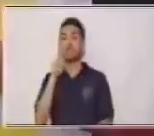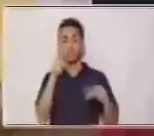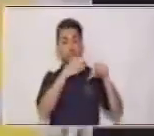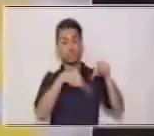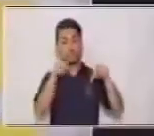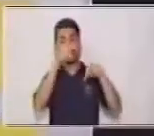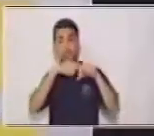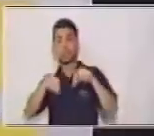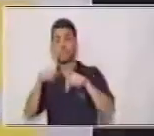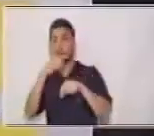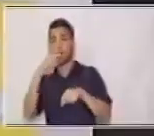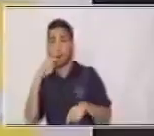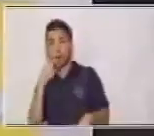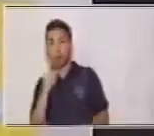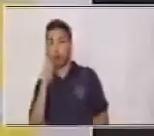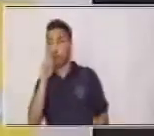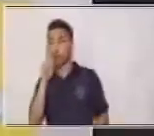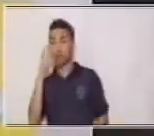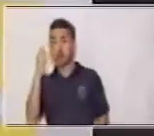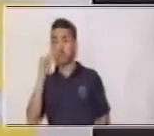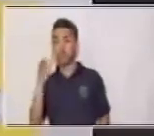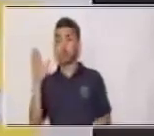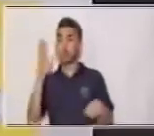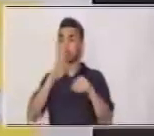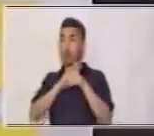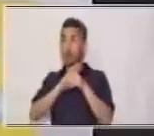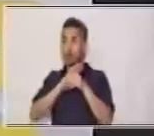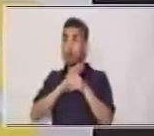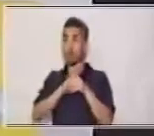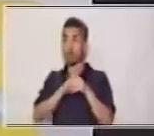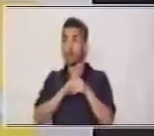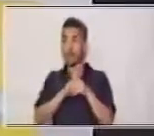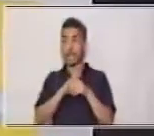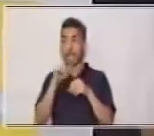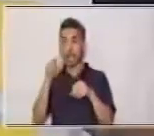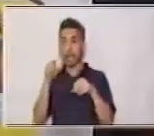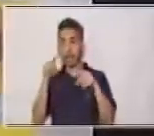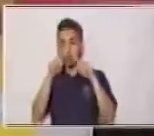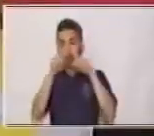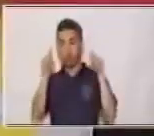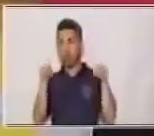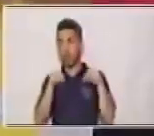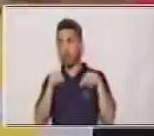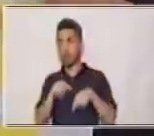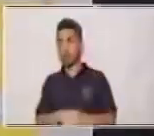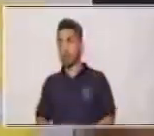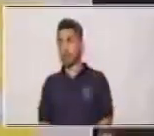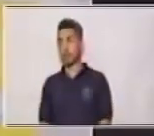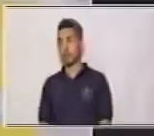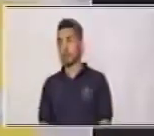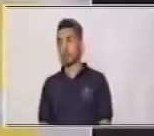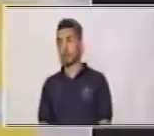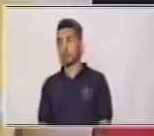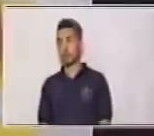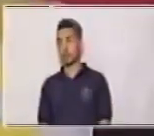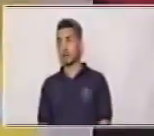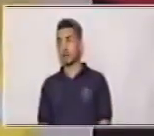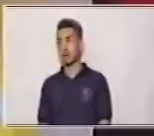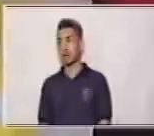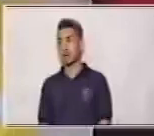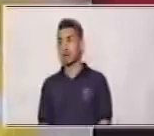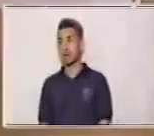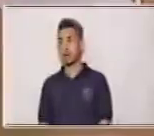y uno azul sobre el cuadro. Dos círculos rojos y uno azul sobre el cuadro. Ah,